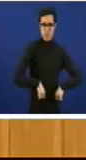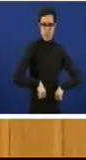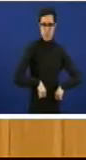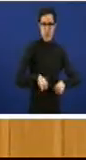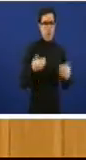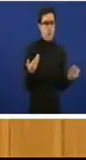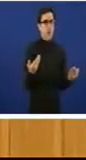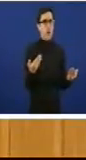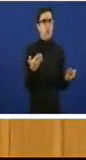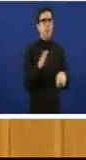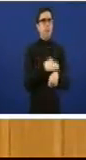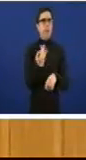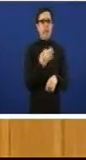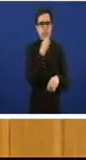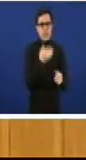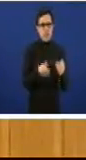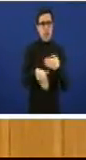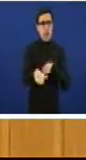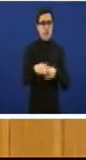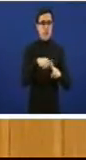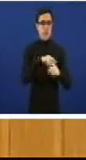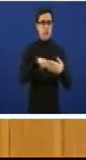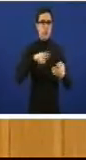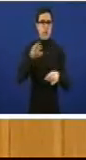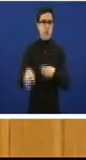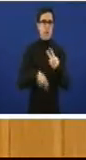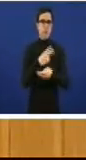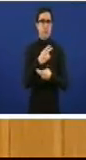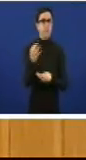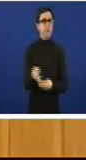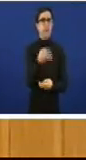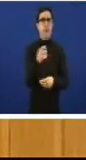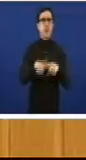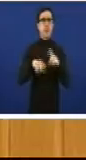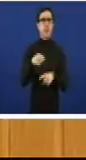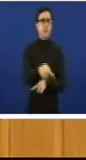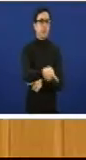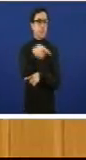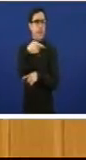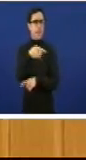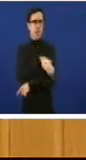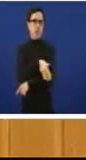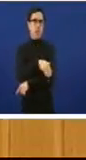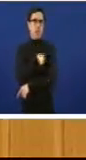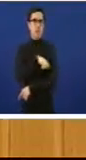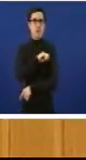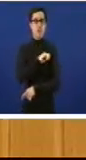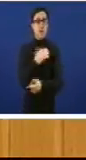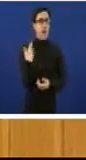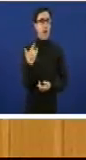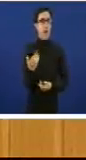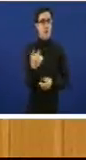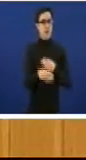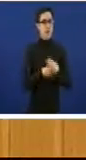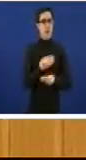función do que mande o Goberno de Estado. E, polo tanto, evidentemente, onte o que fixemos, ao final tiña